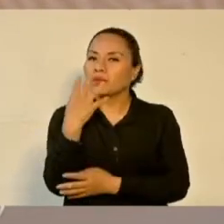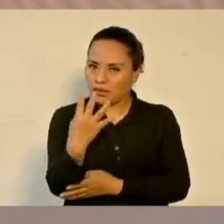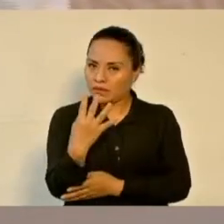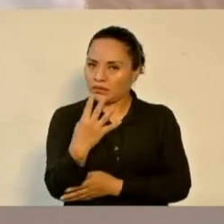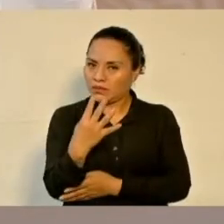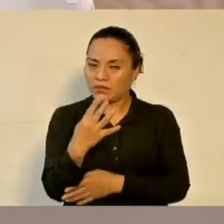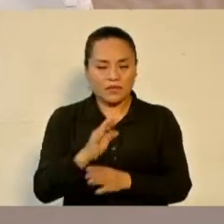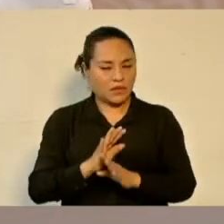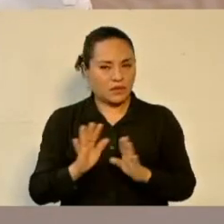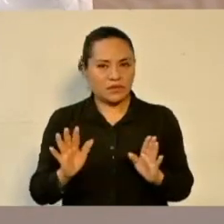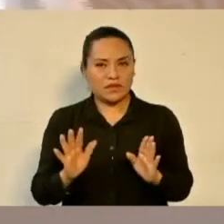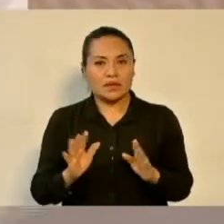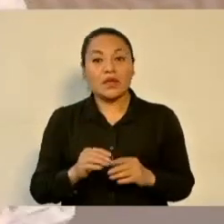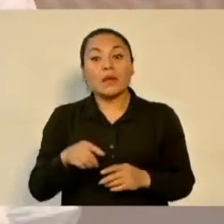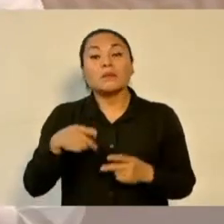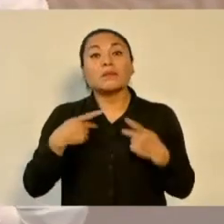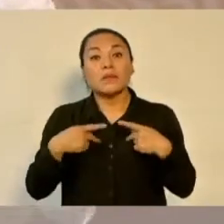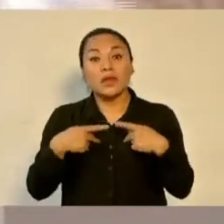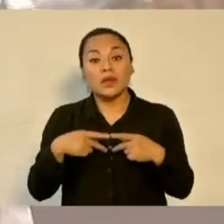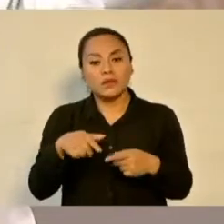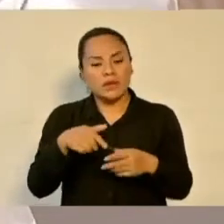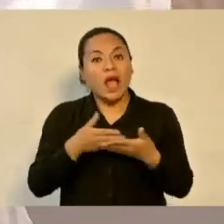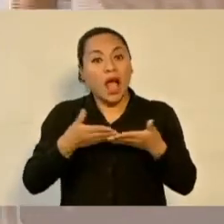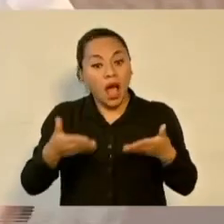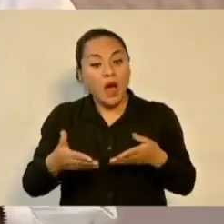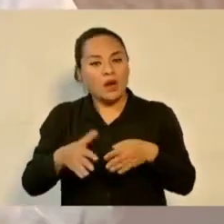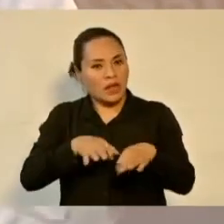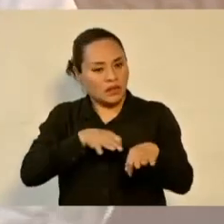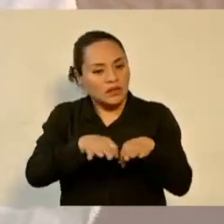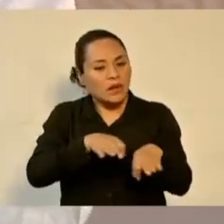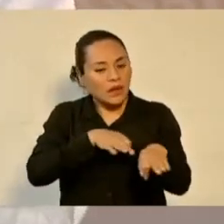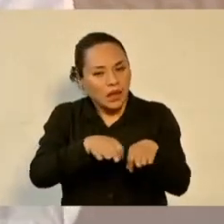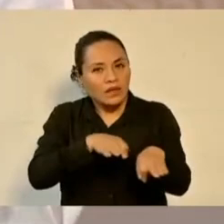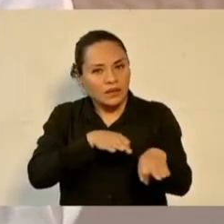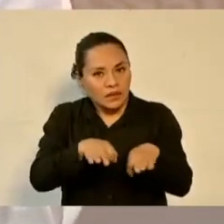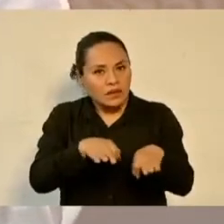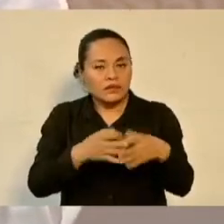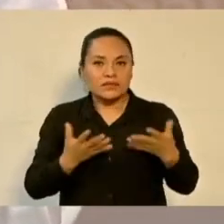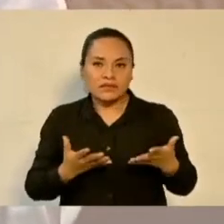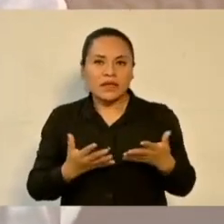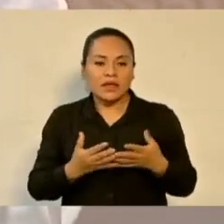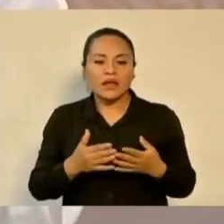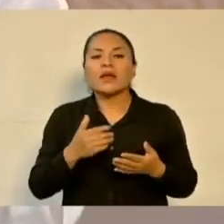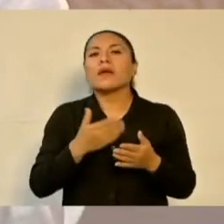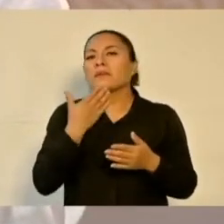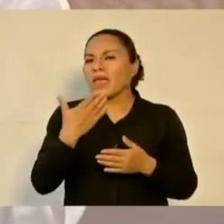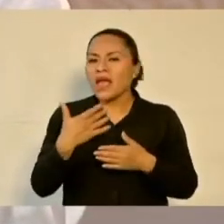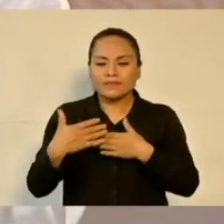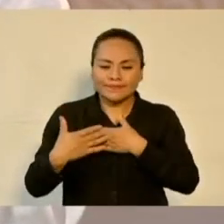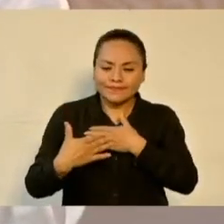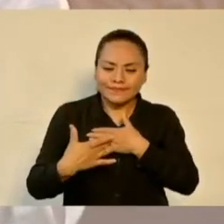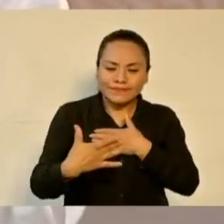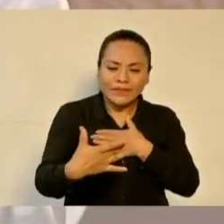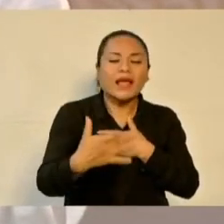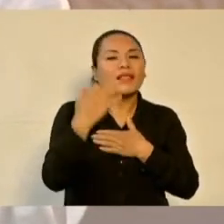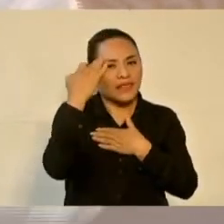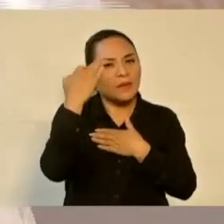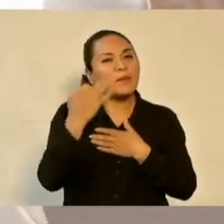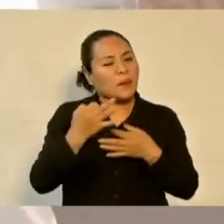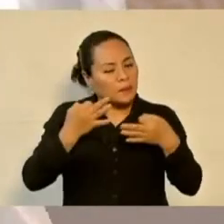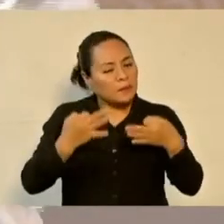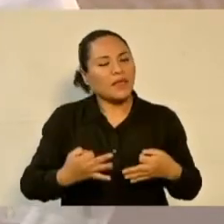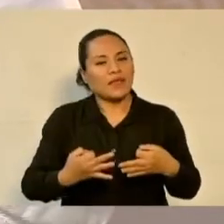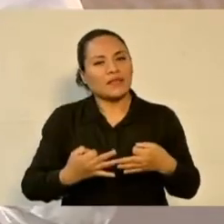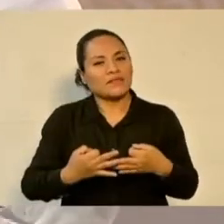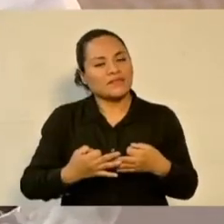Pero como estamos trabajando nos va a rendir el tiempo y